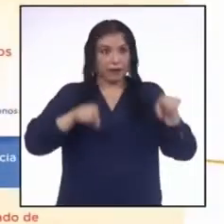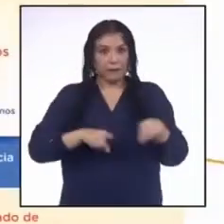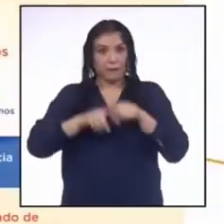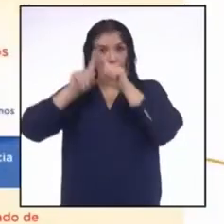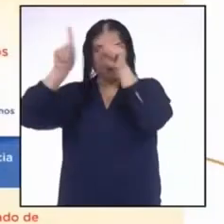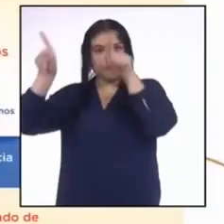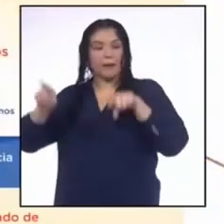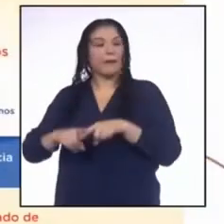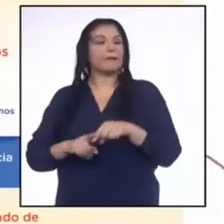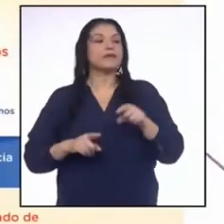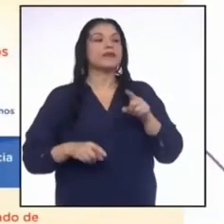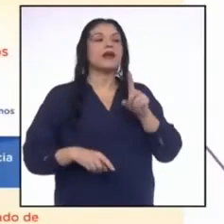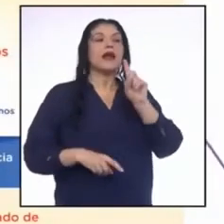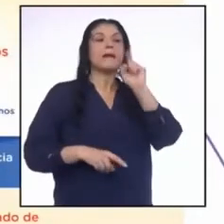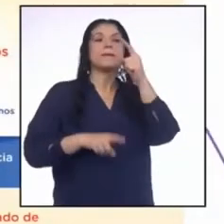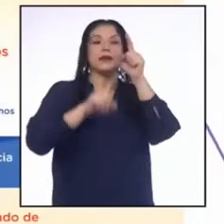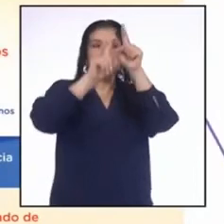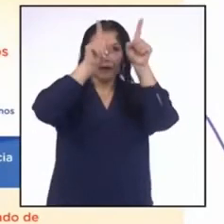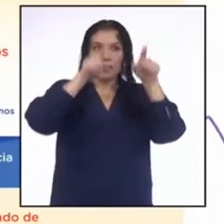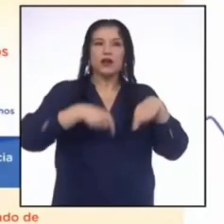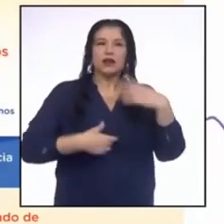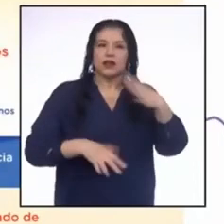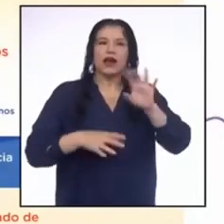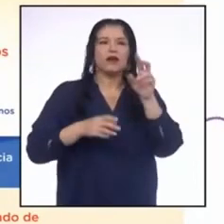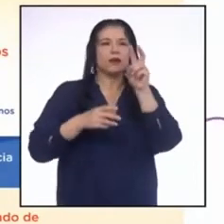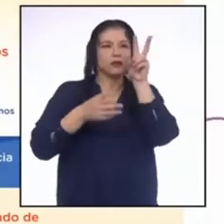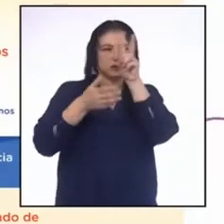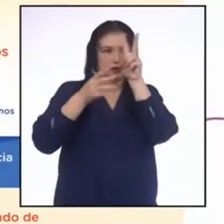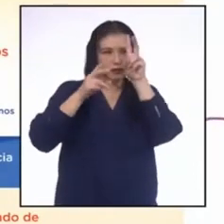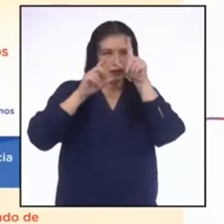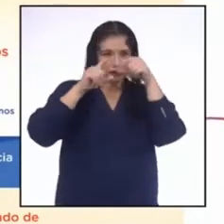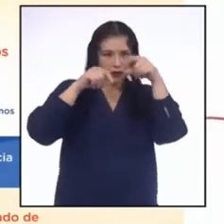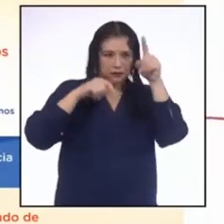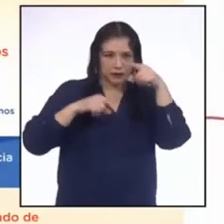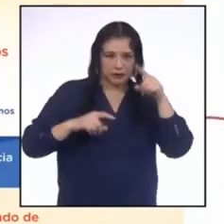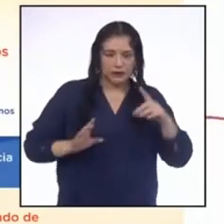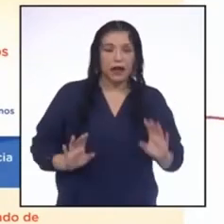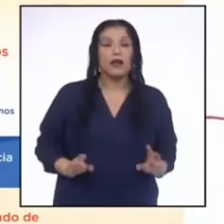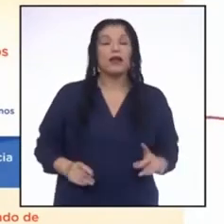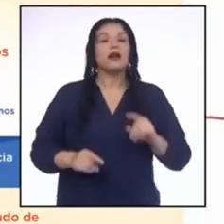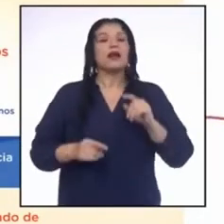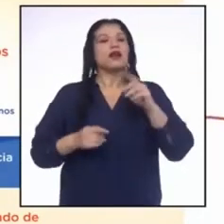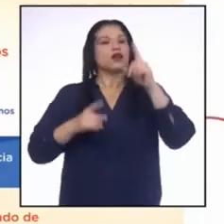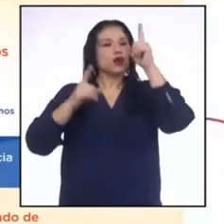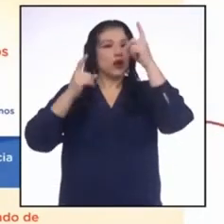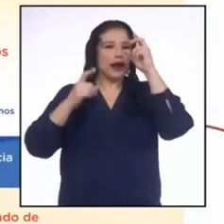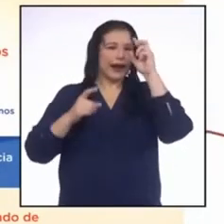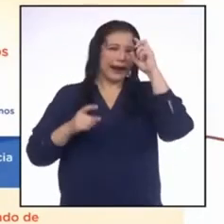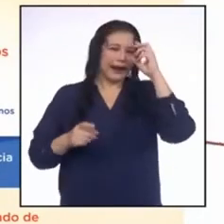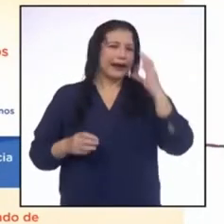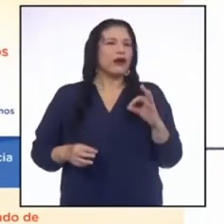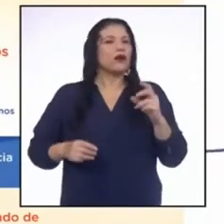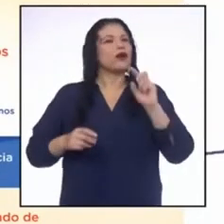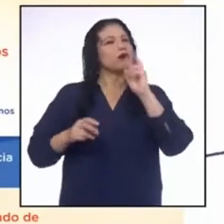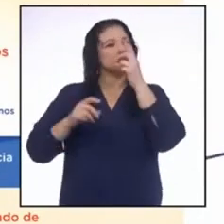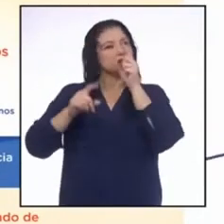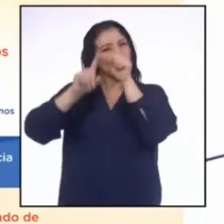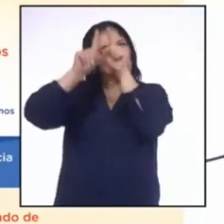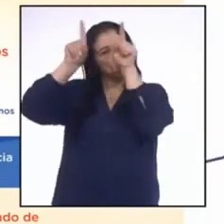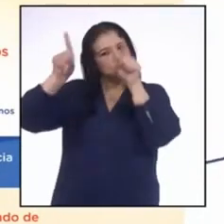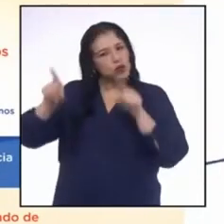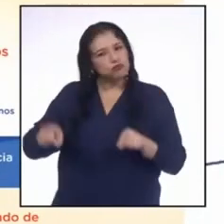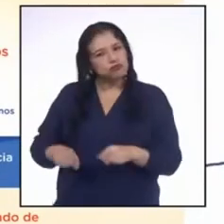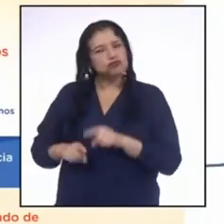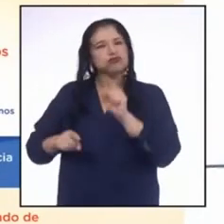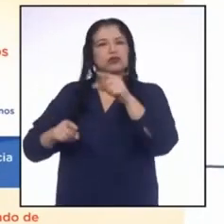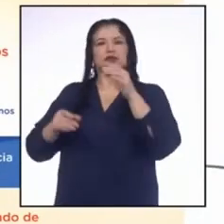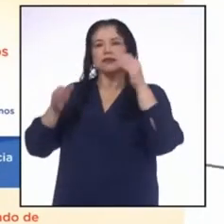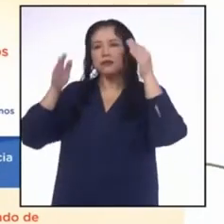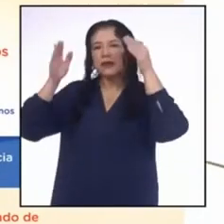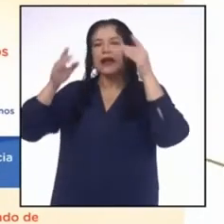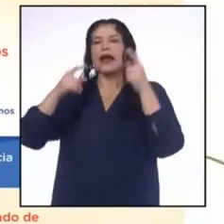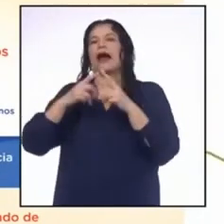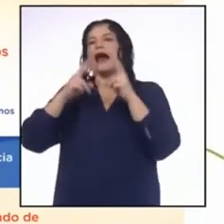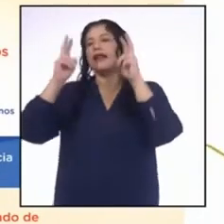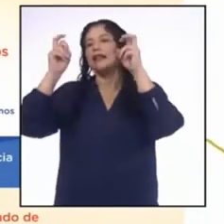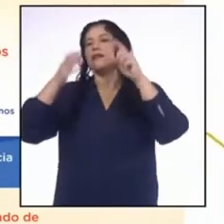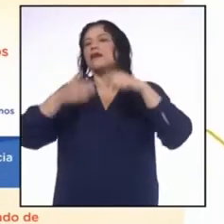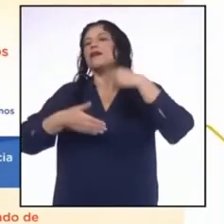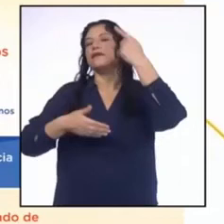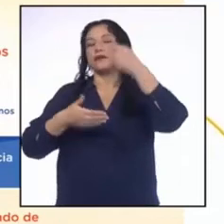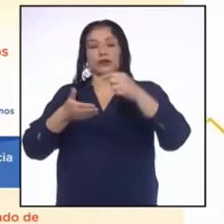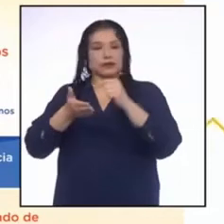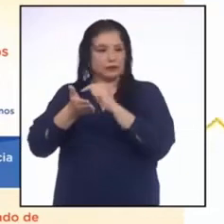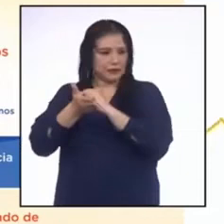El primero ya lo hemos revisado. Creo que con el segundo nos aproximamos al tema de la próxima